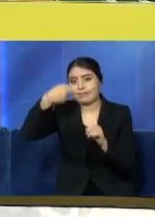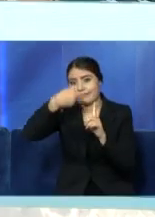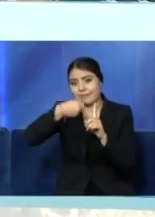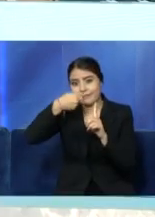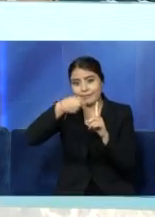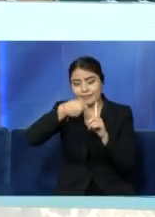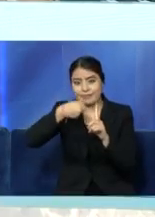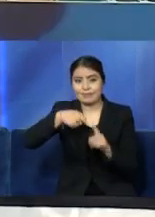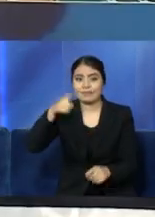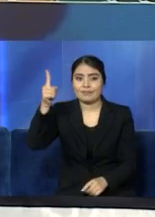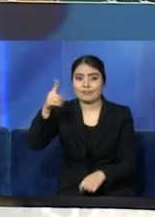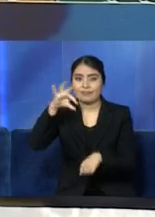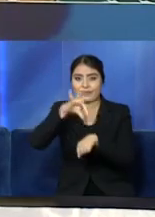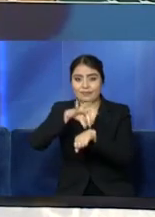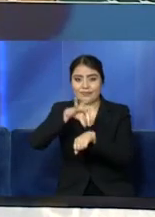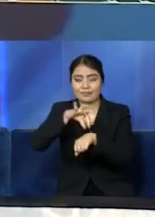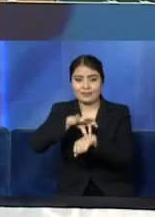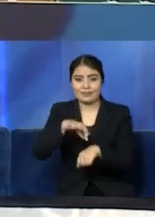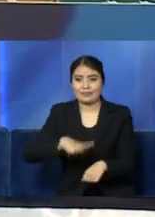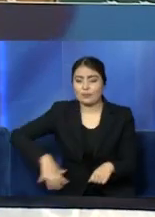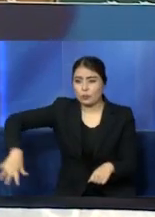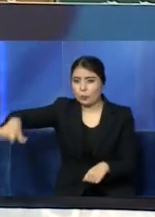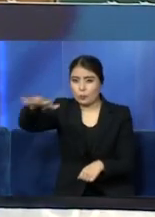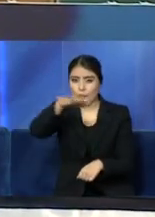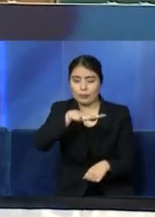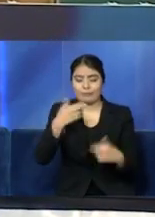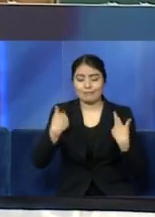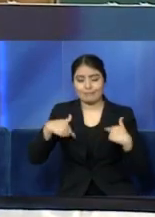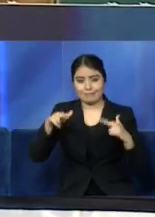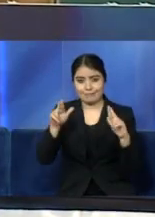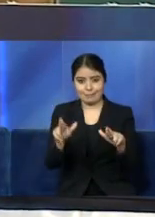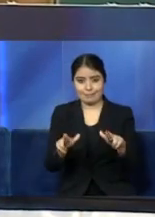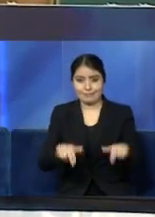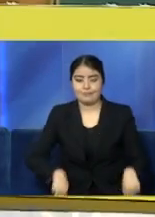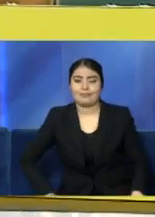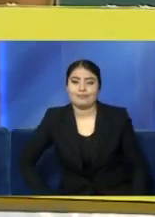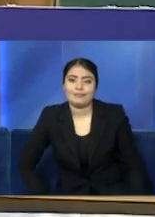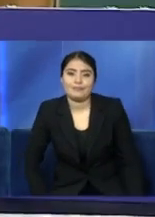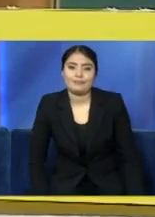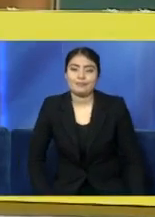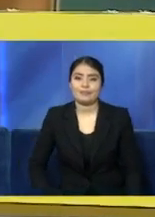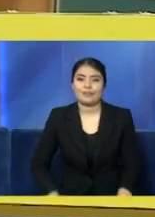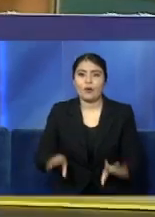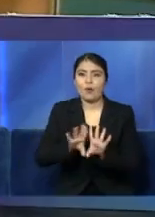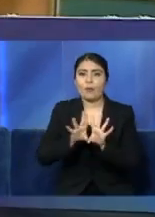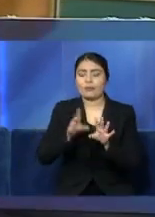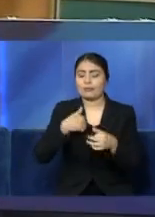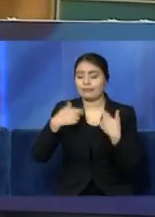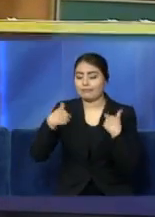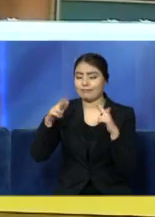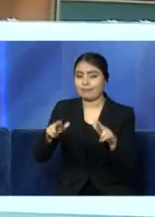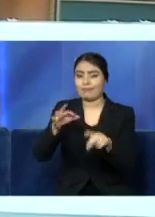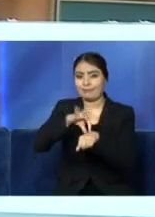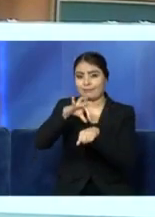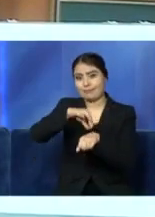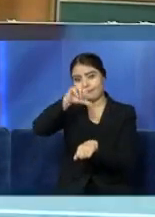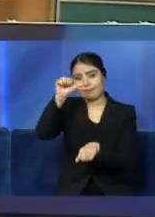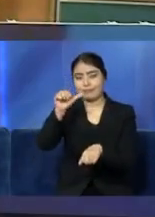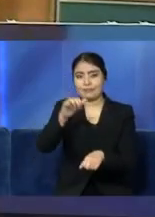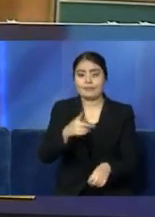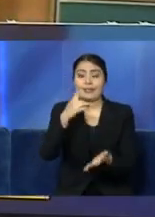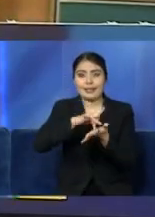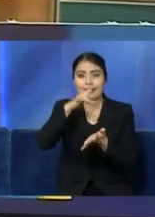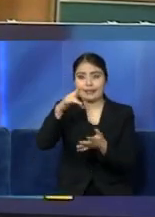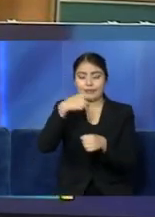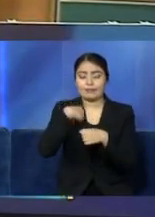Renal y del doctor César del Bosque, que son nuestros representantes jurisdiccionales y estatales. Nosotros queremos, y gracias por invitarnos,